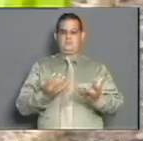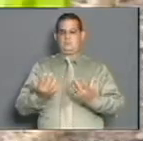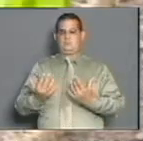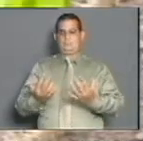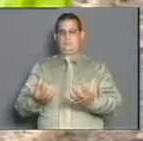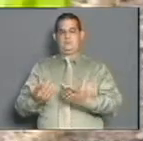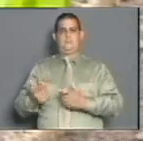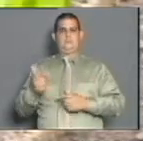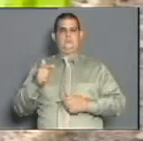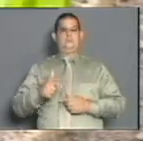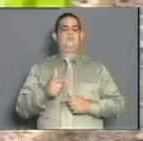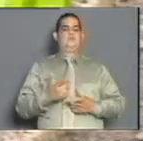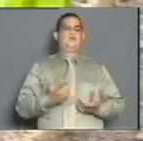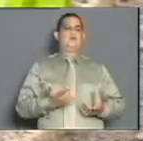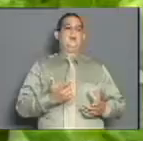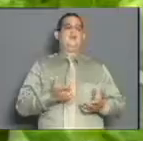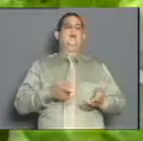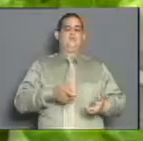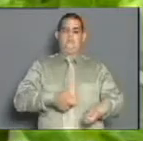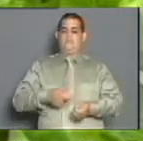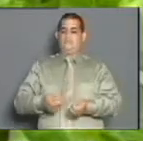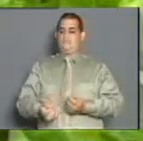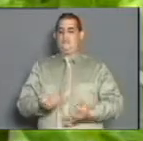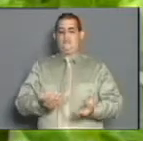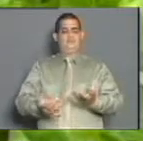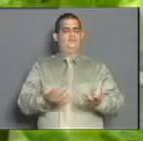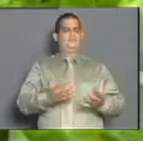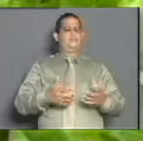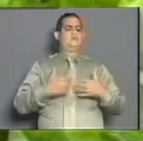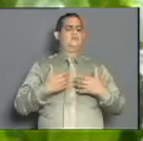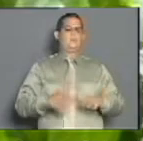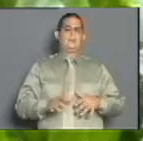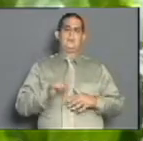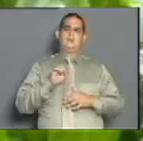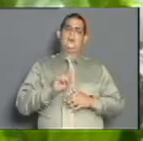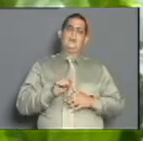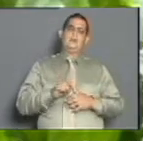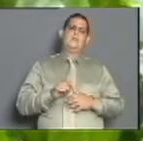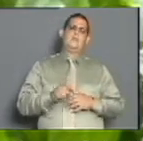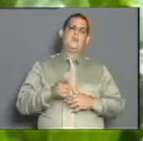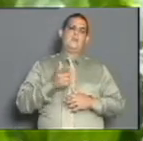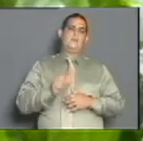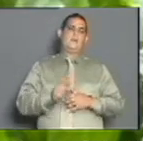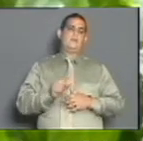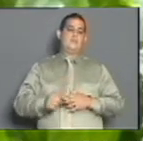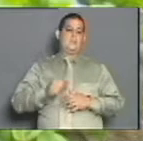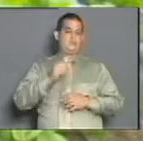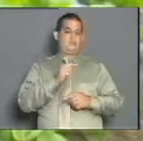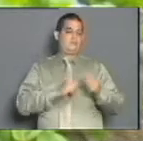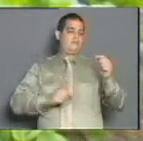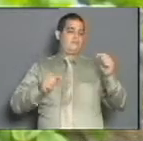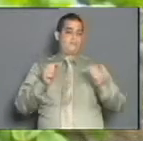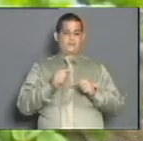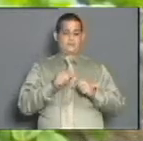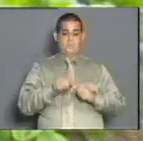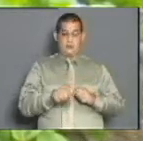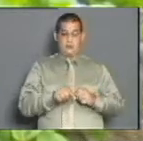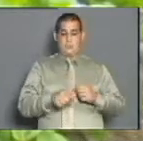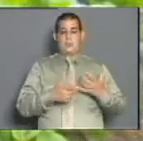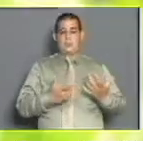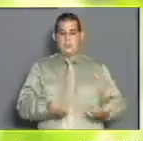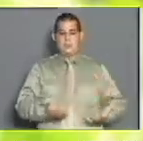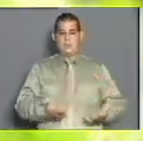y de huertos intensivos, a través de los cuales sus agricultores priorizan fundamentalmente los cultivos de